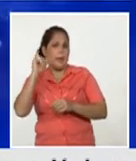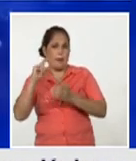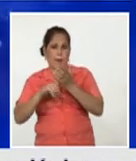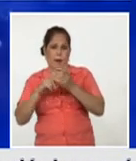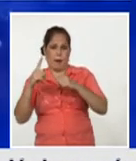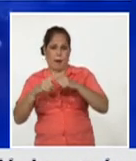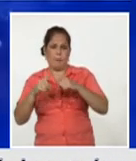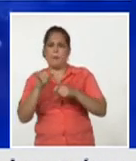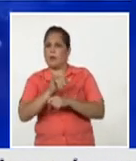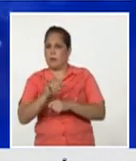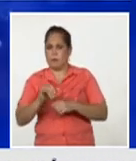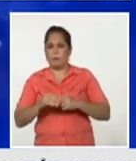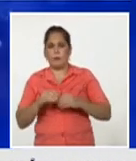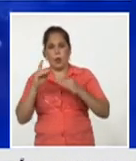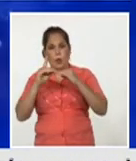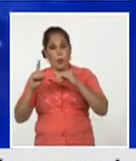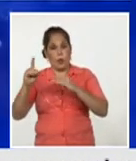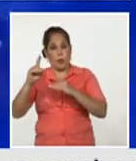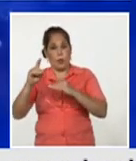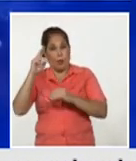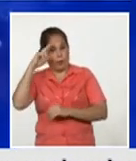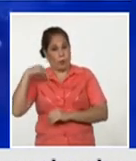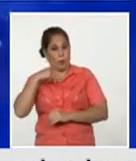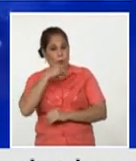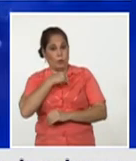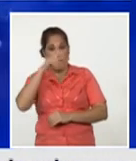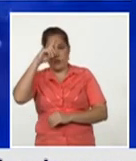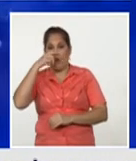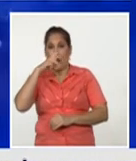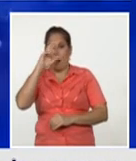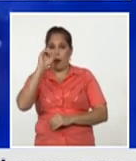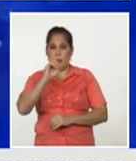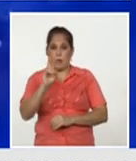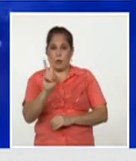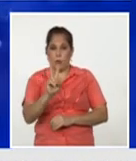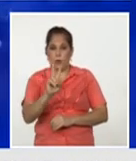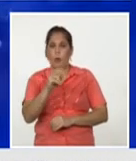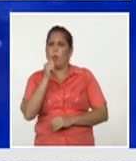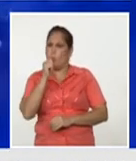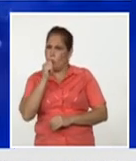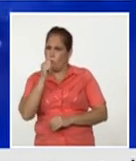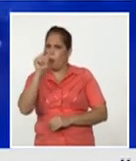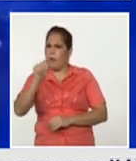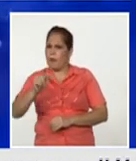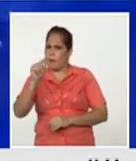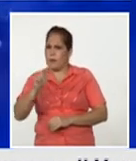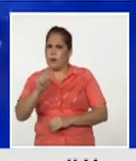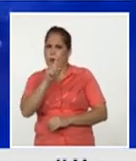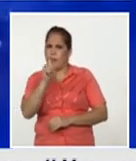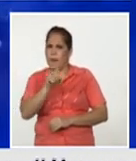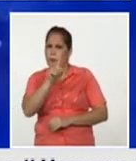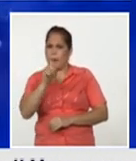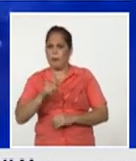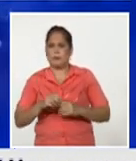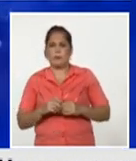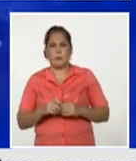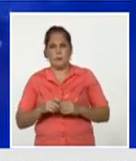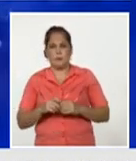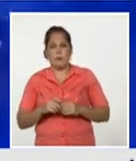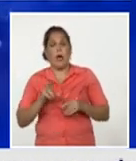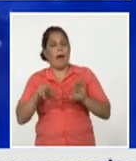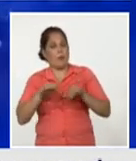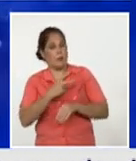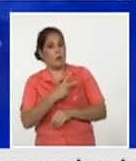doctora Soberana 02 muchas dudas sobre todo de televidentes televidentes que algunos han sido voluntarios